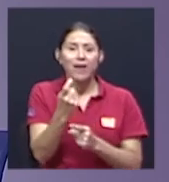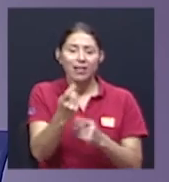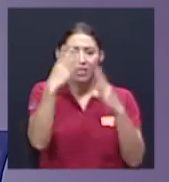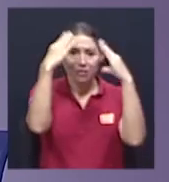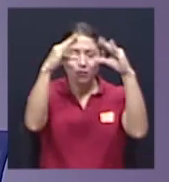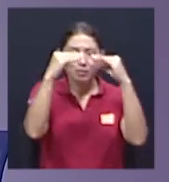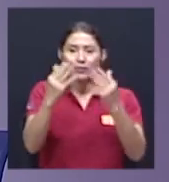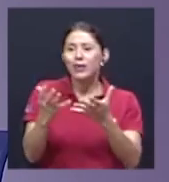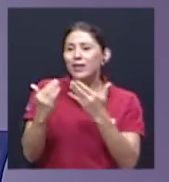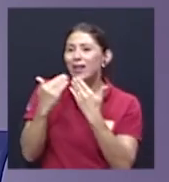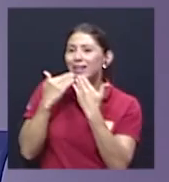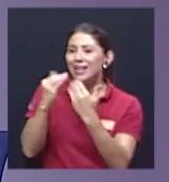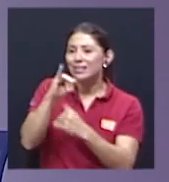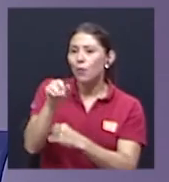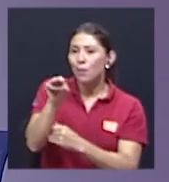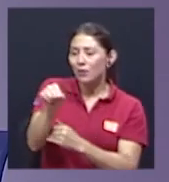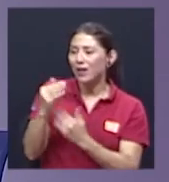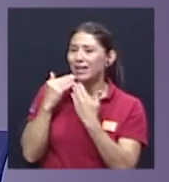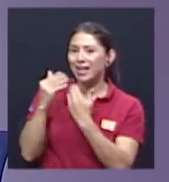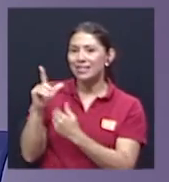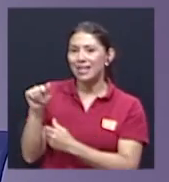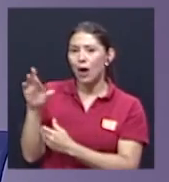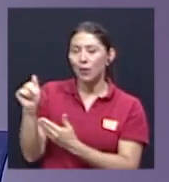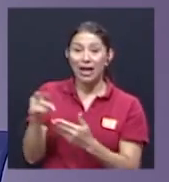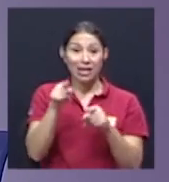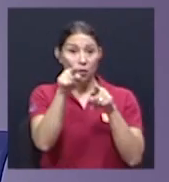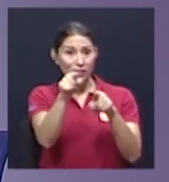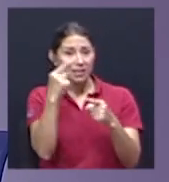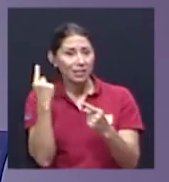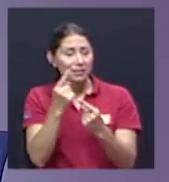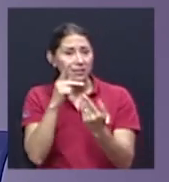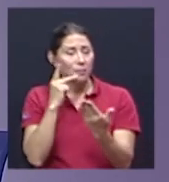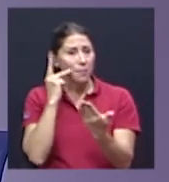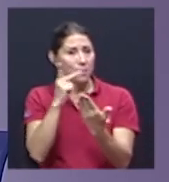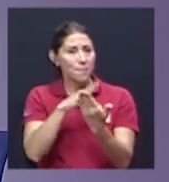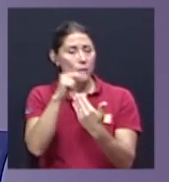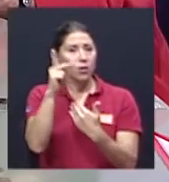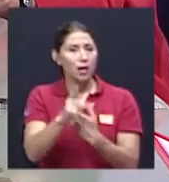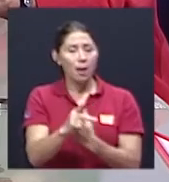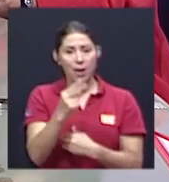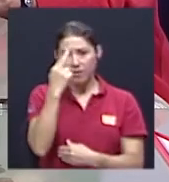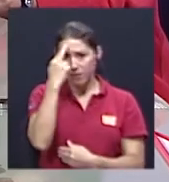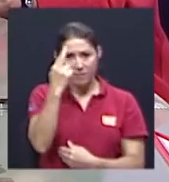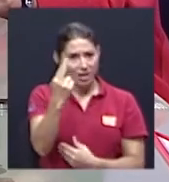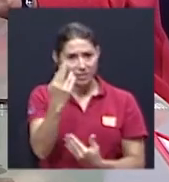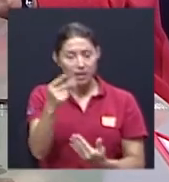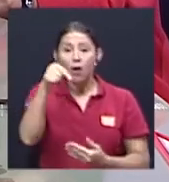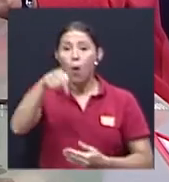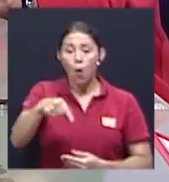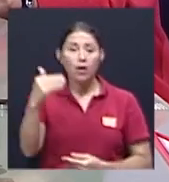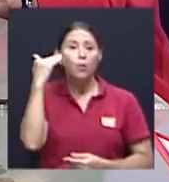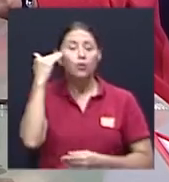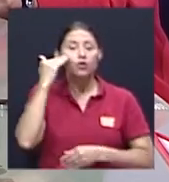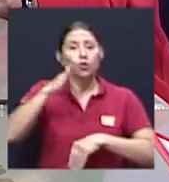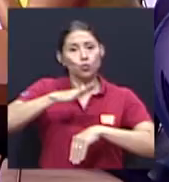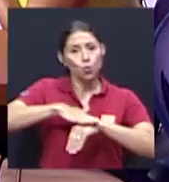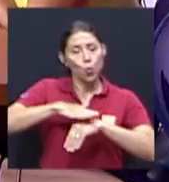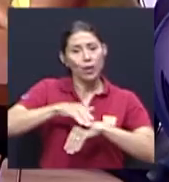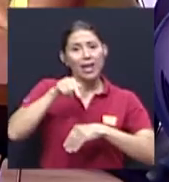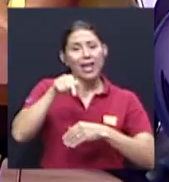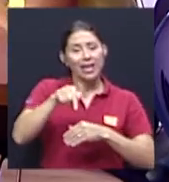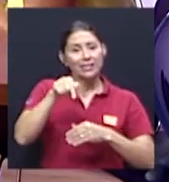Manuel quiero dar las gracias a Laura y a usted que nos acompaña siempre en Irreverencias hoy hemos conocido sobre este